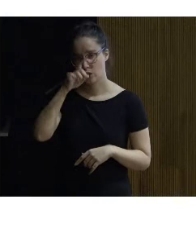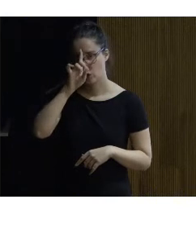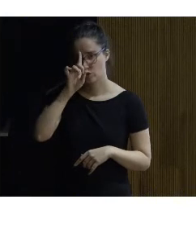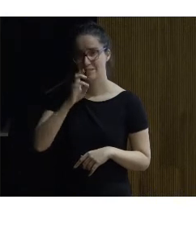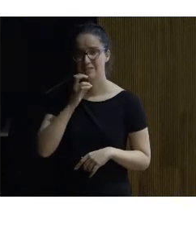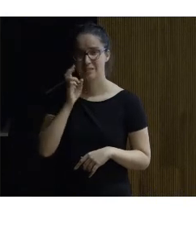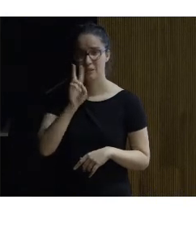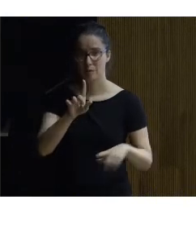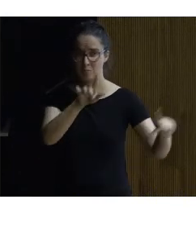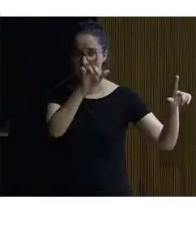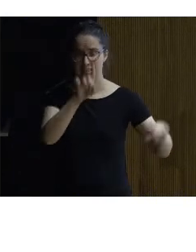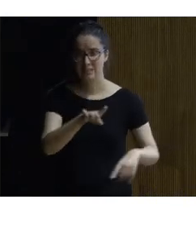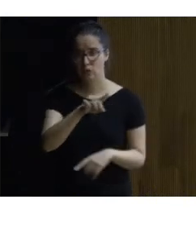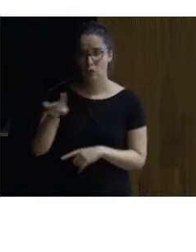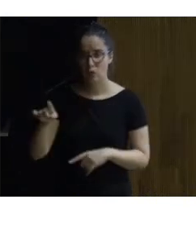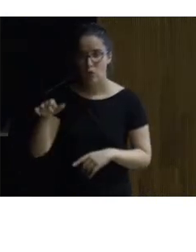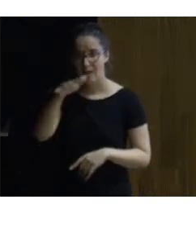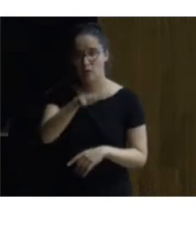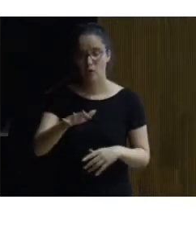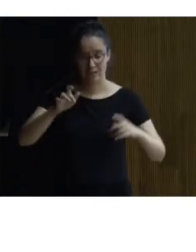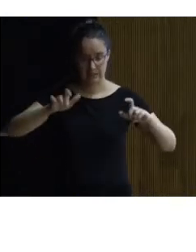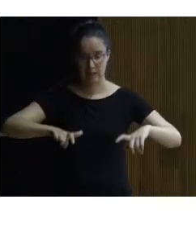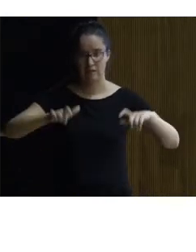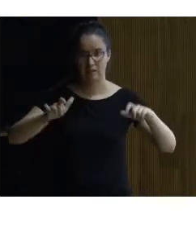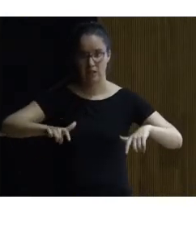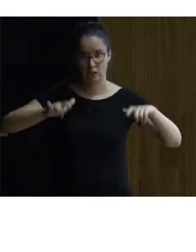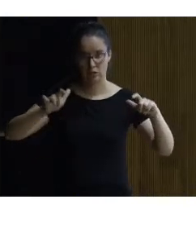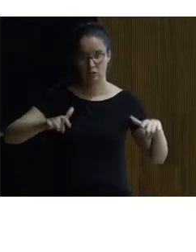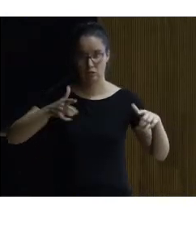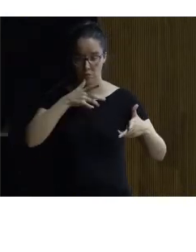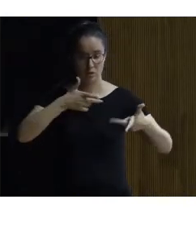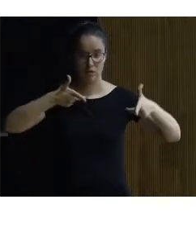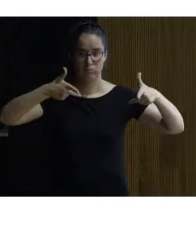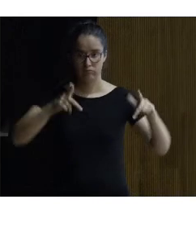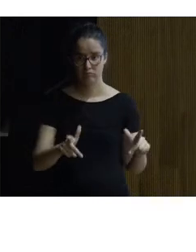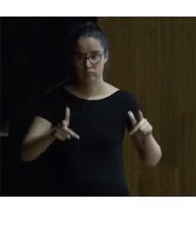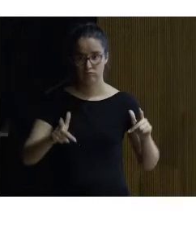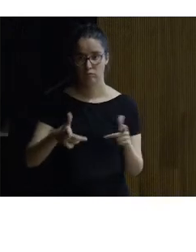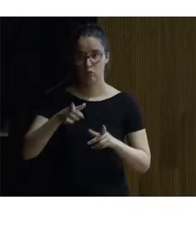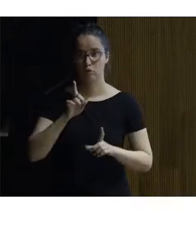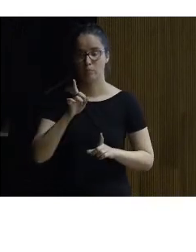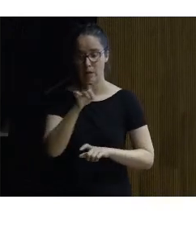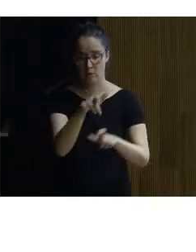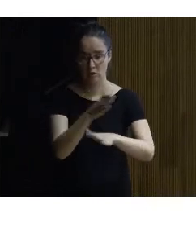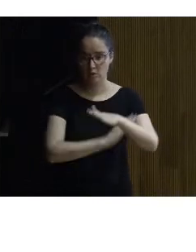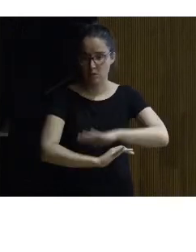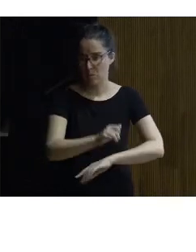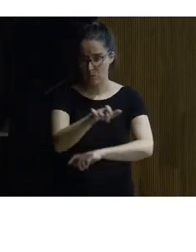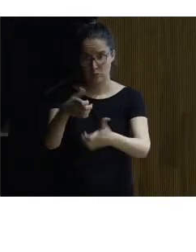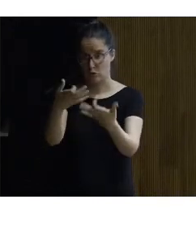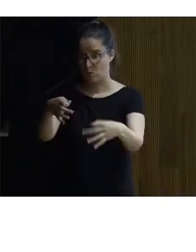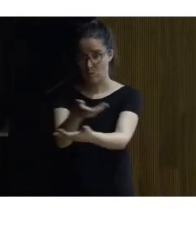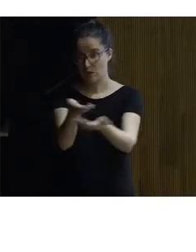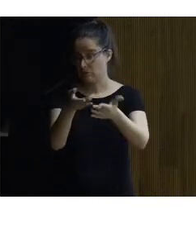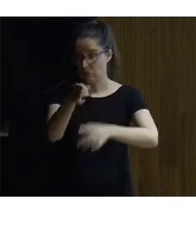en la imagen porque es pequeña están marcados los sitios de descanso los sitios donde poder sentarse no sólo para personas con discapacidad sino para cualquier